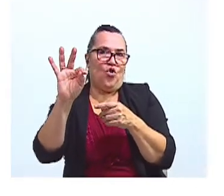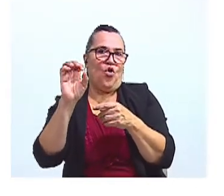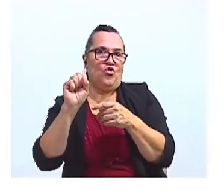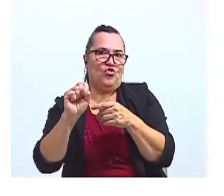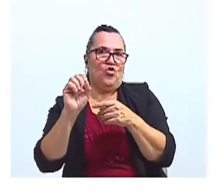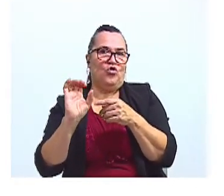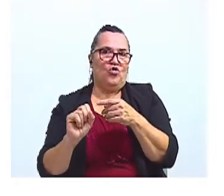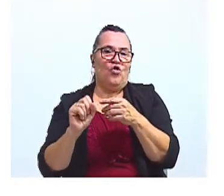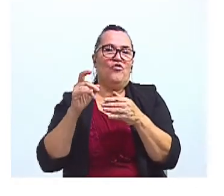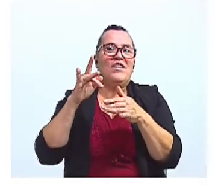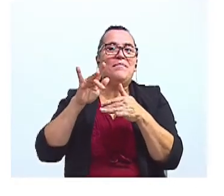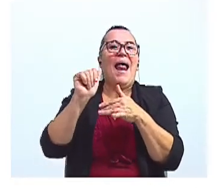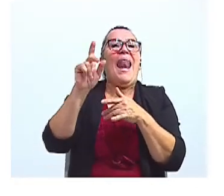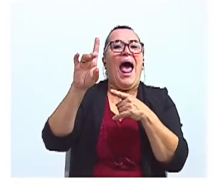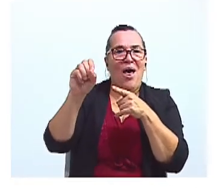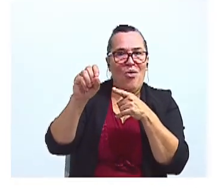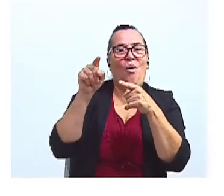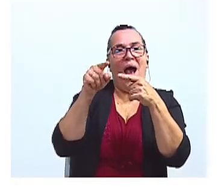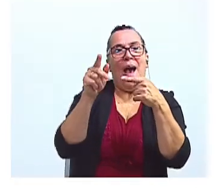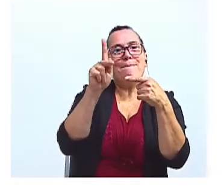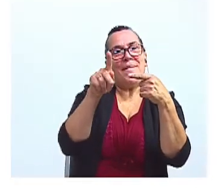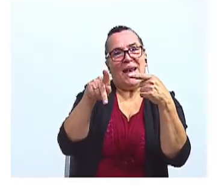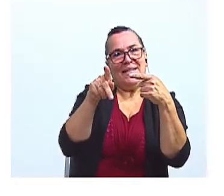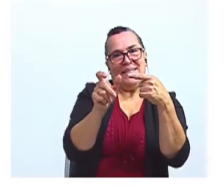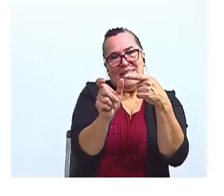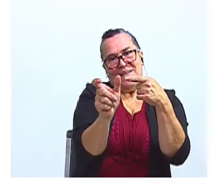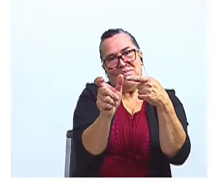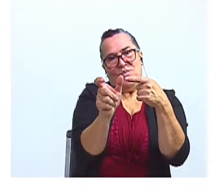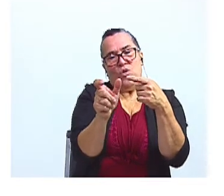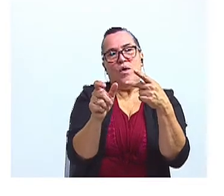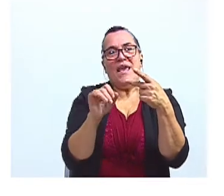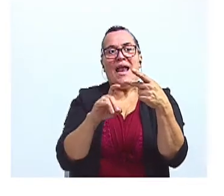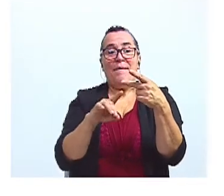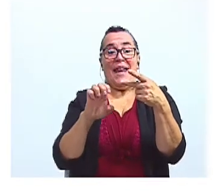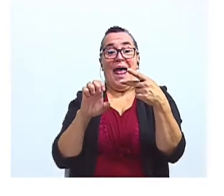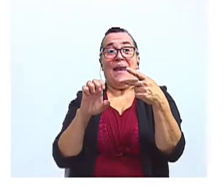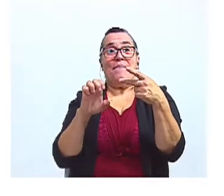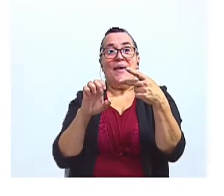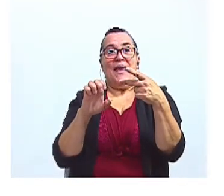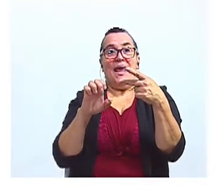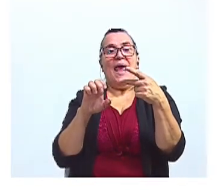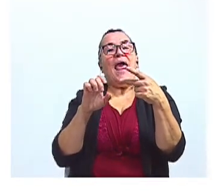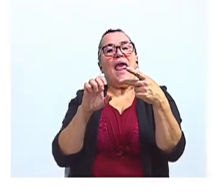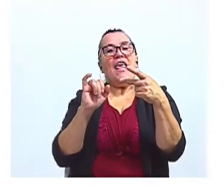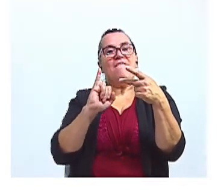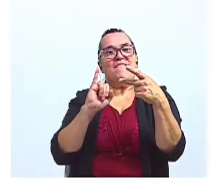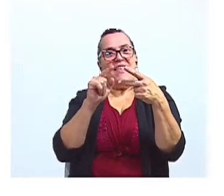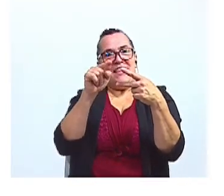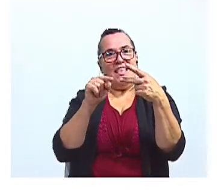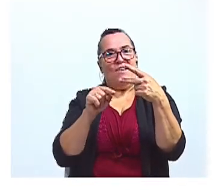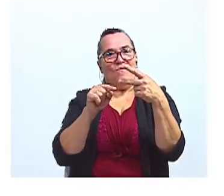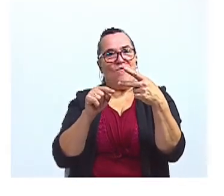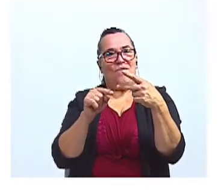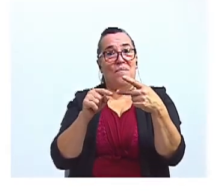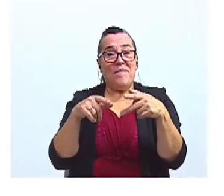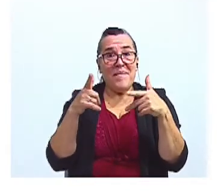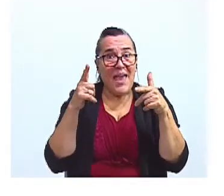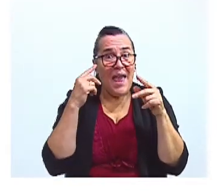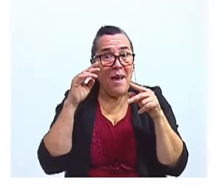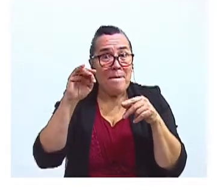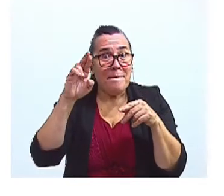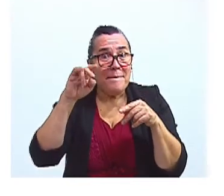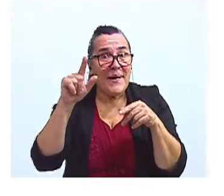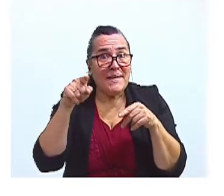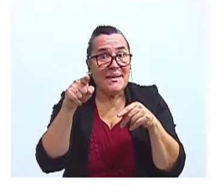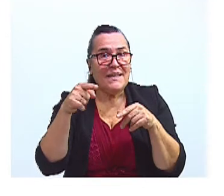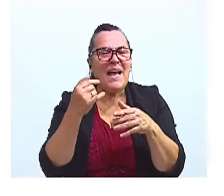resbalado, es un participio. Y encaminarme sería un infinitivo. Bien, Marcela, ¿qué le parece si me ayuda con los